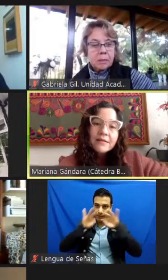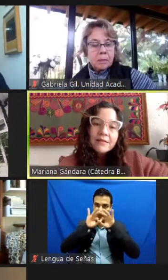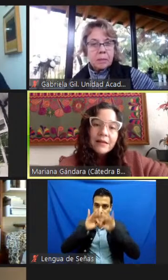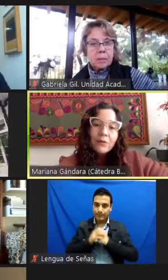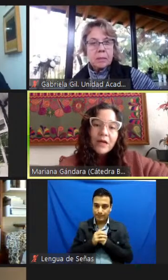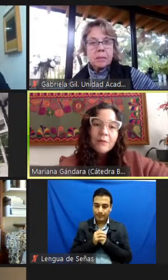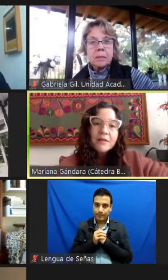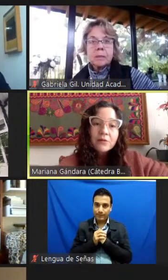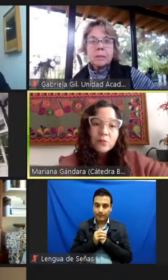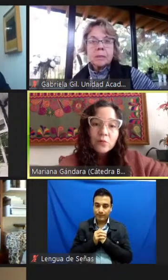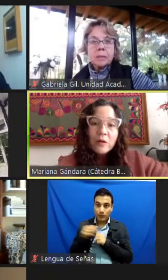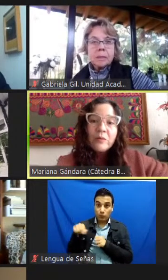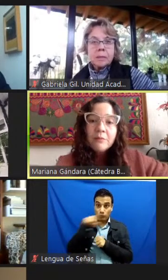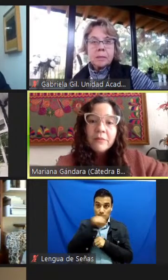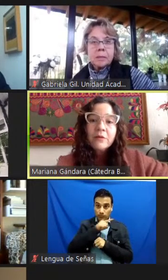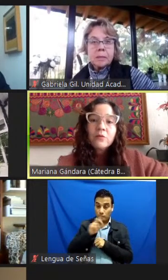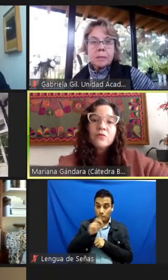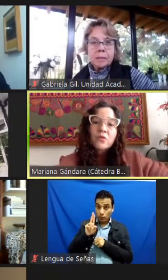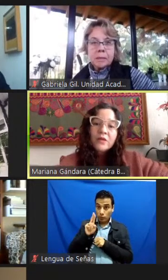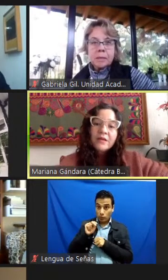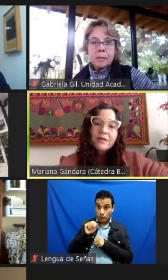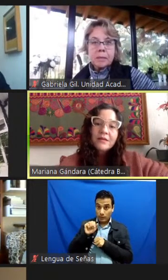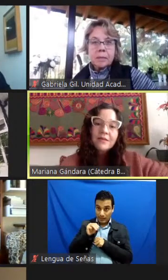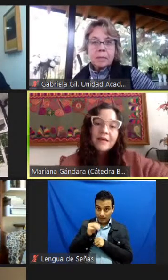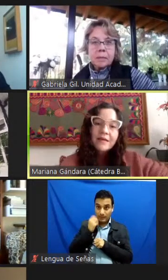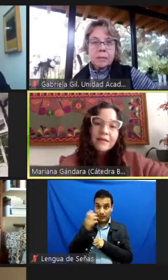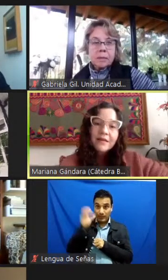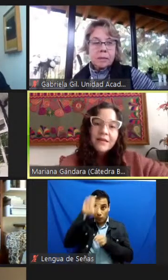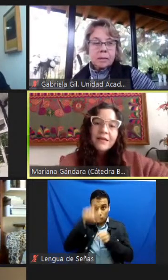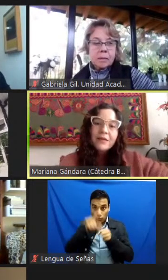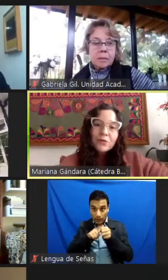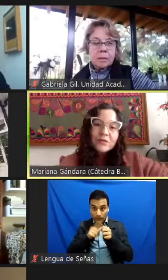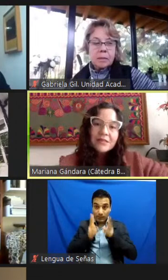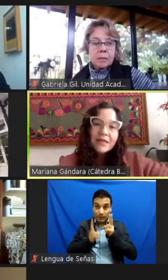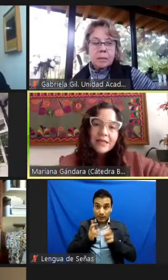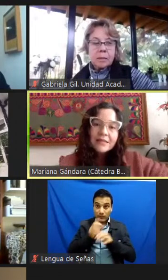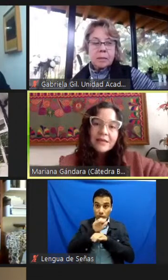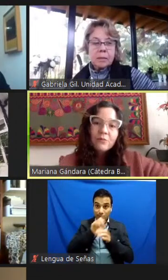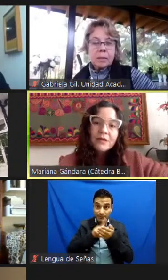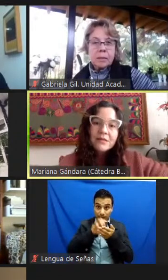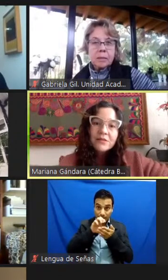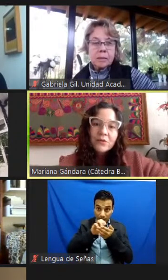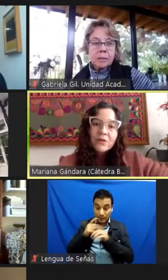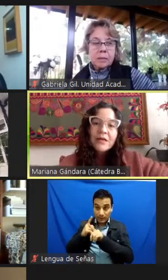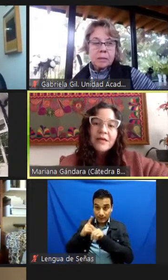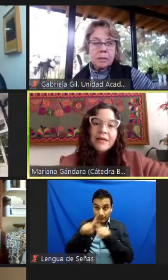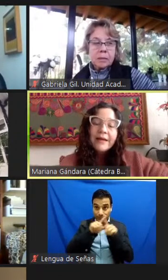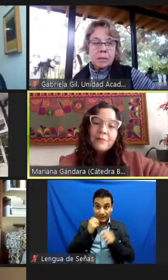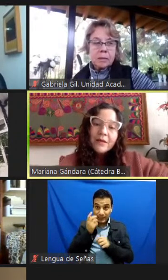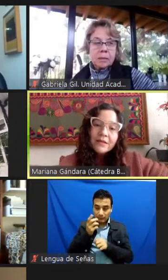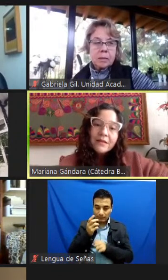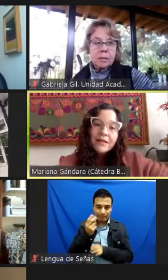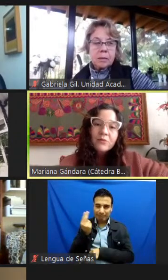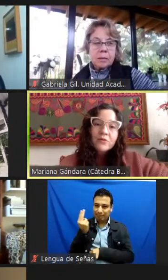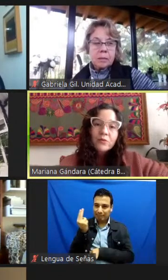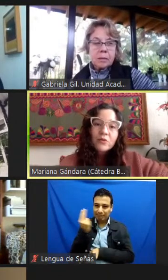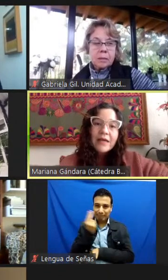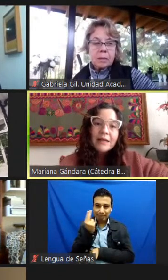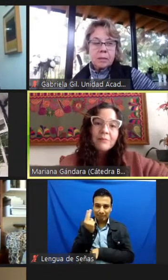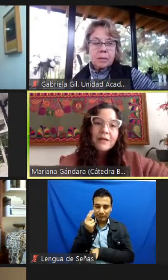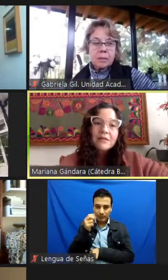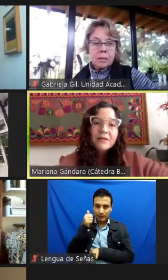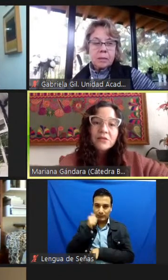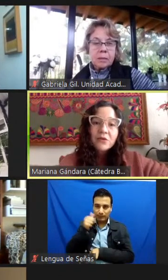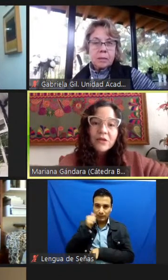hablar desde la UNAM y desde Cultura UNAM de inclusión y de diversidad, entonces en esa conversación realmente tenemos que